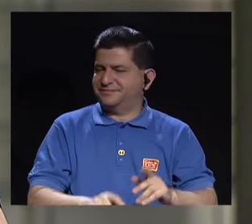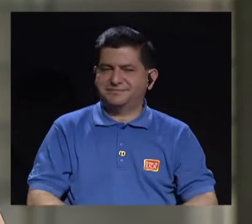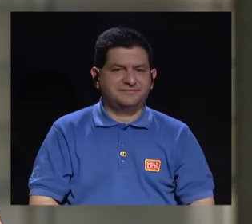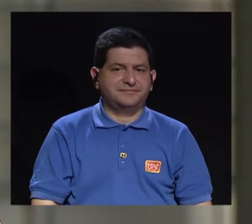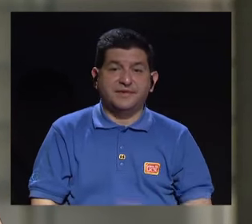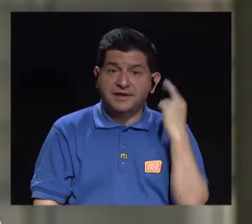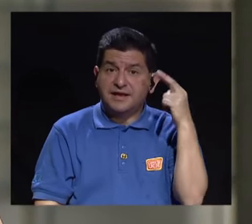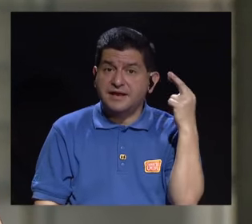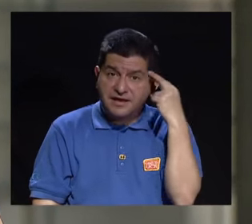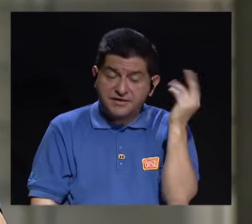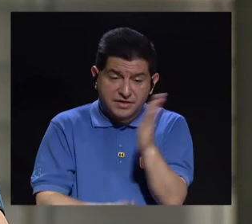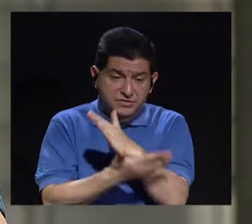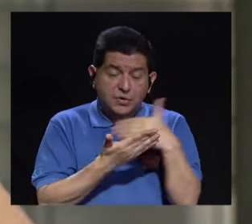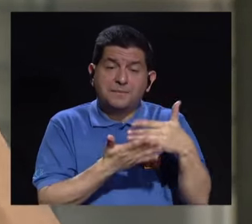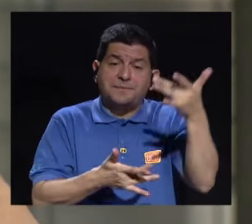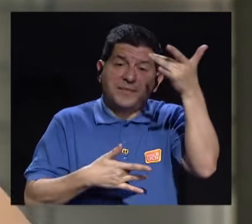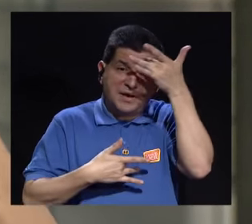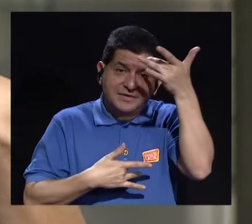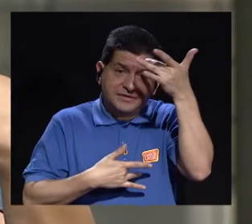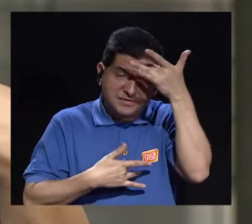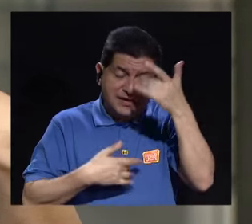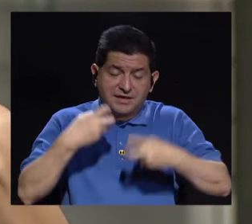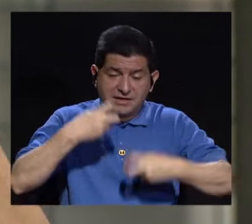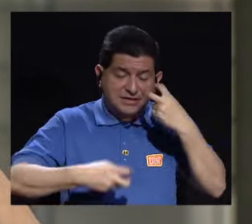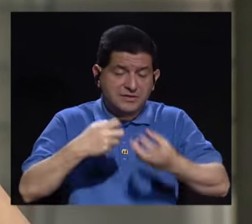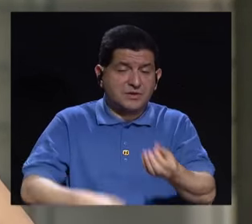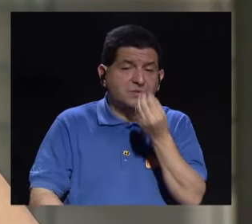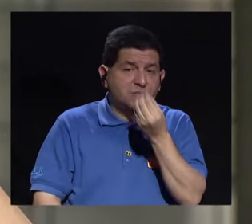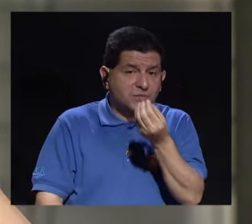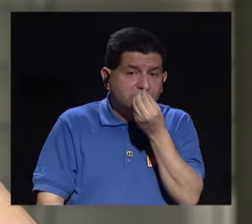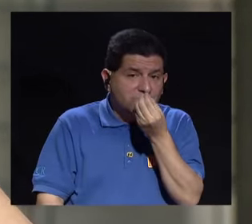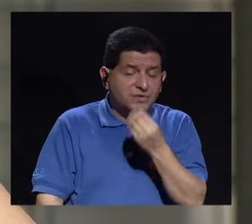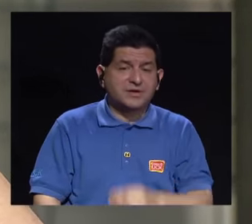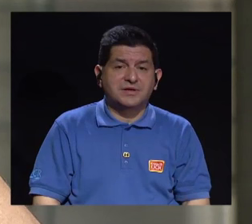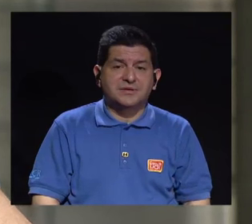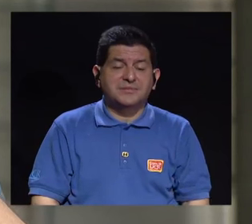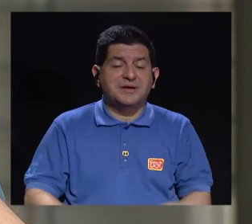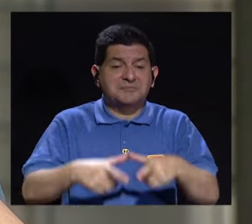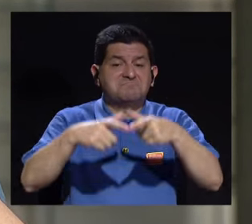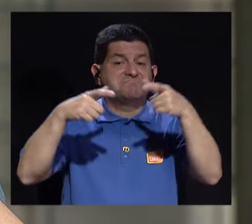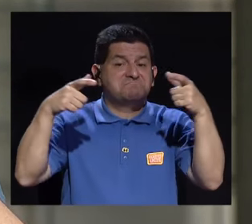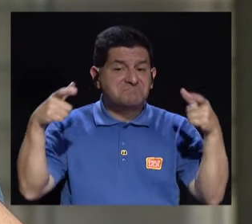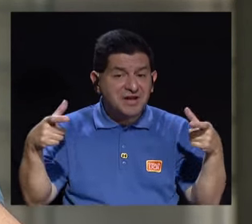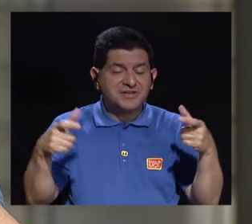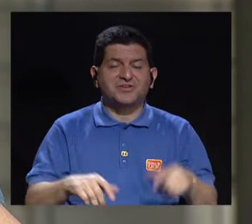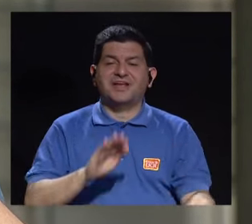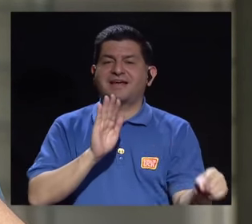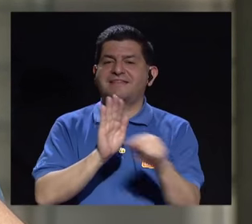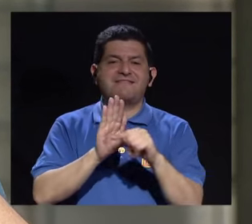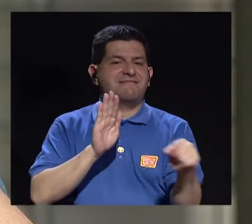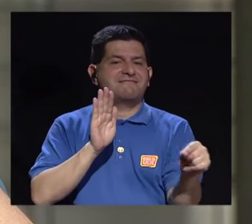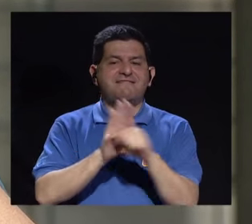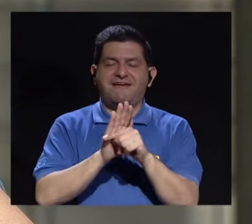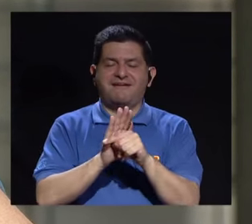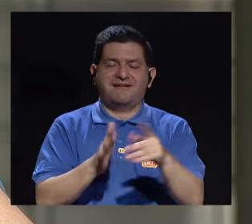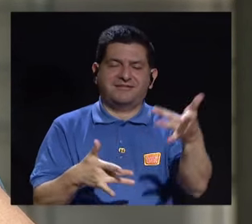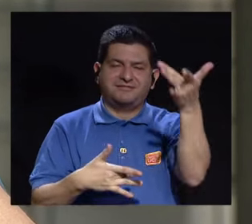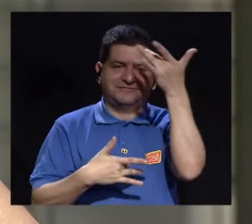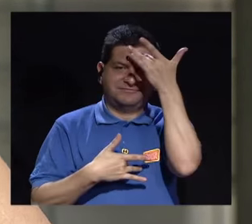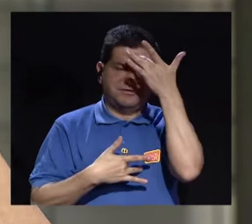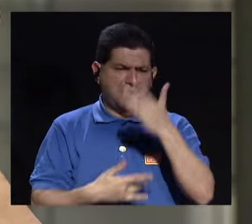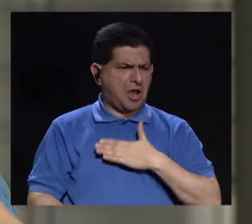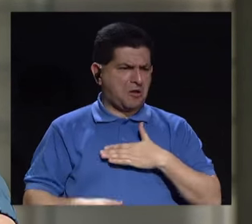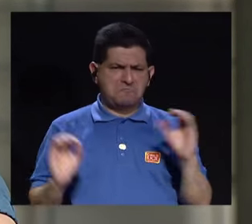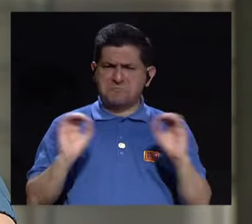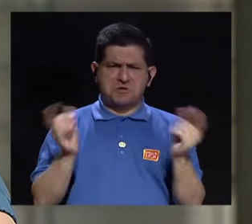afectada. Porque parte de las enfermedades de los trastornos alimentarios, en gran parte de los casos, es la negación de la enfermedad,